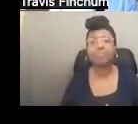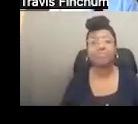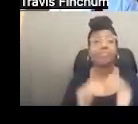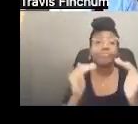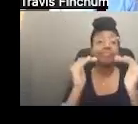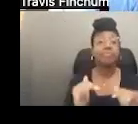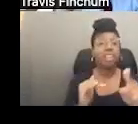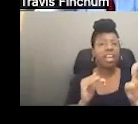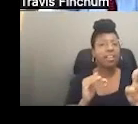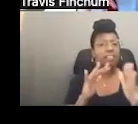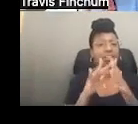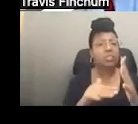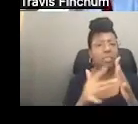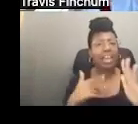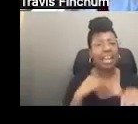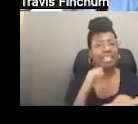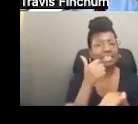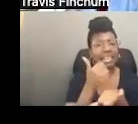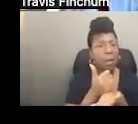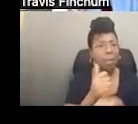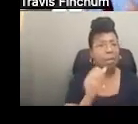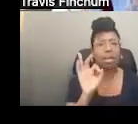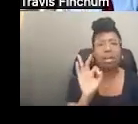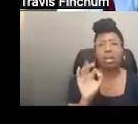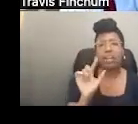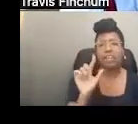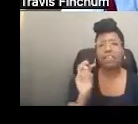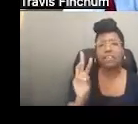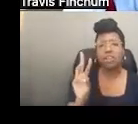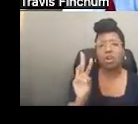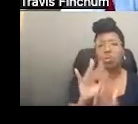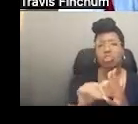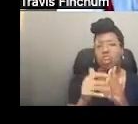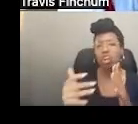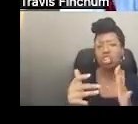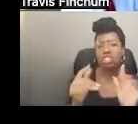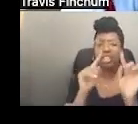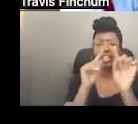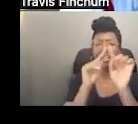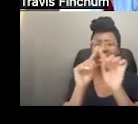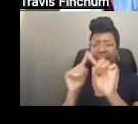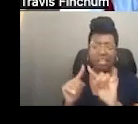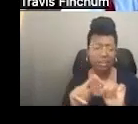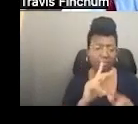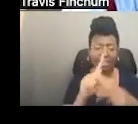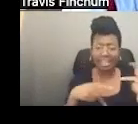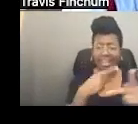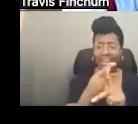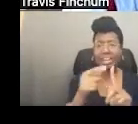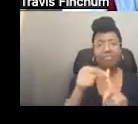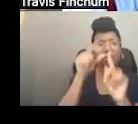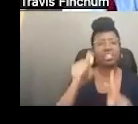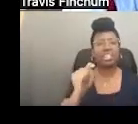poquito complicado, pero es una imagen que crea acerca de cuáles son estos diferentes tipos de